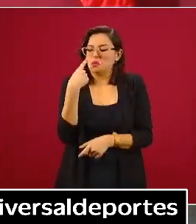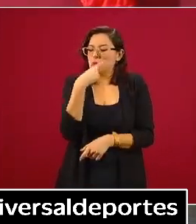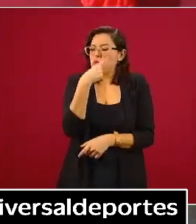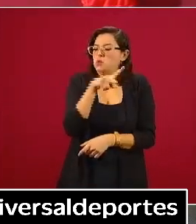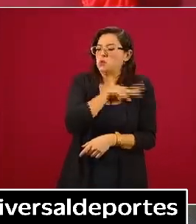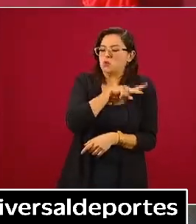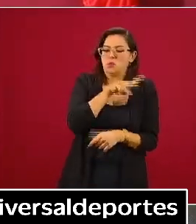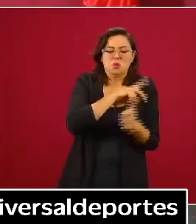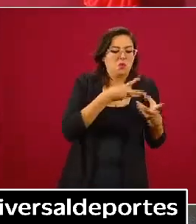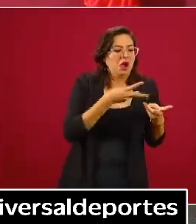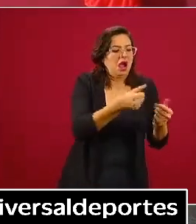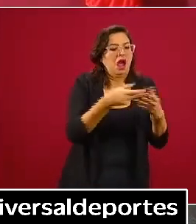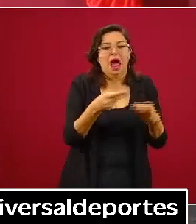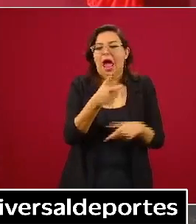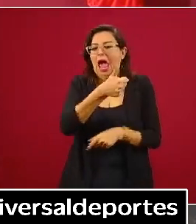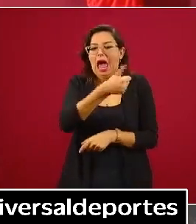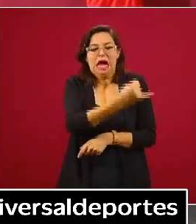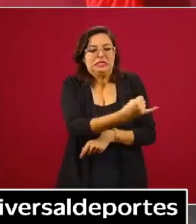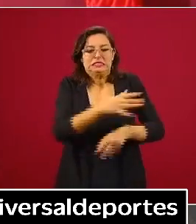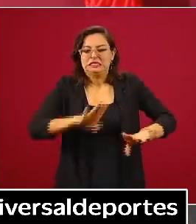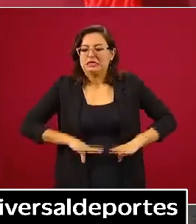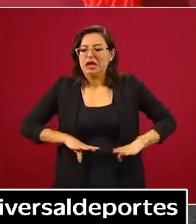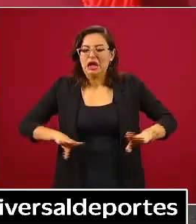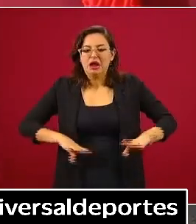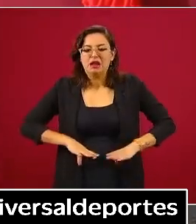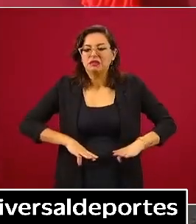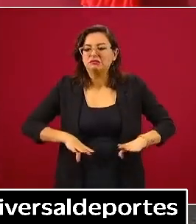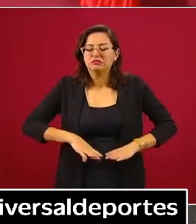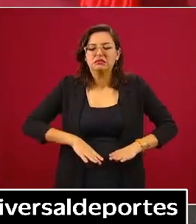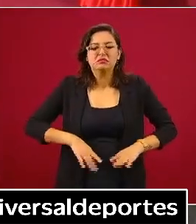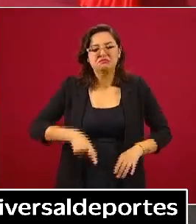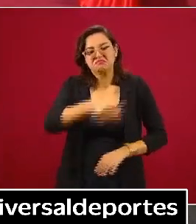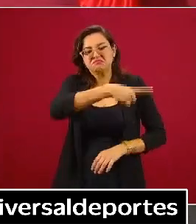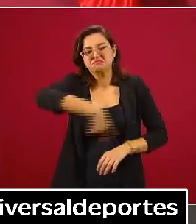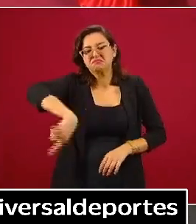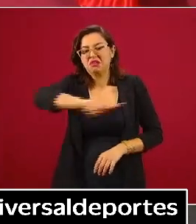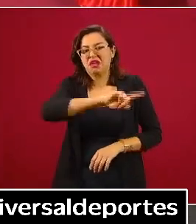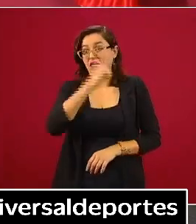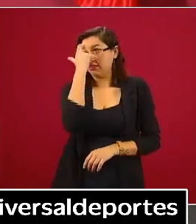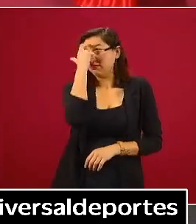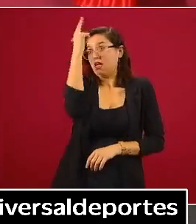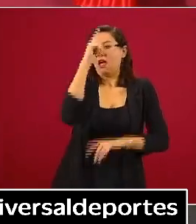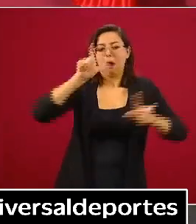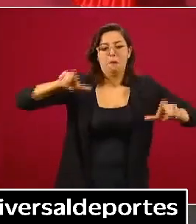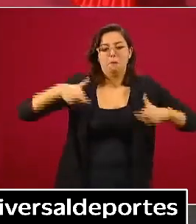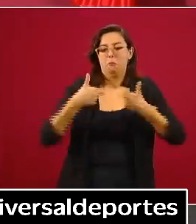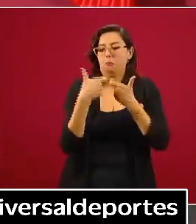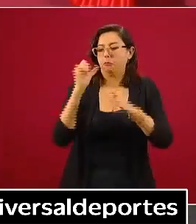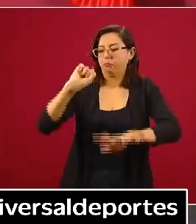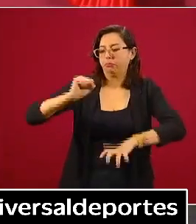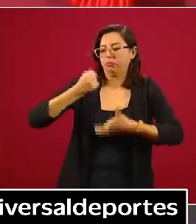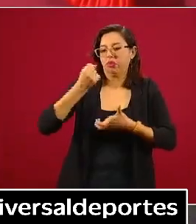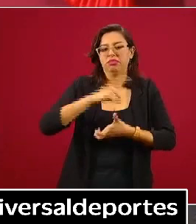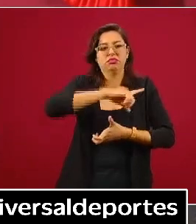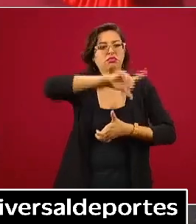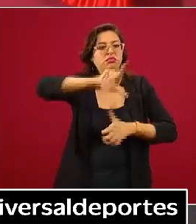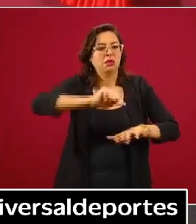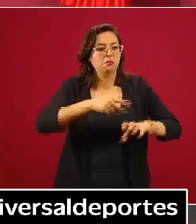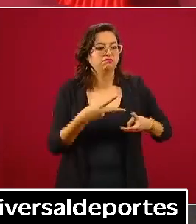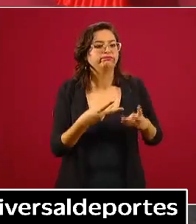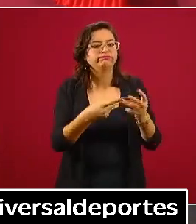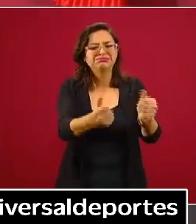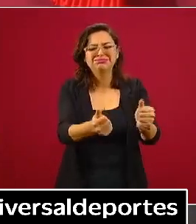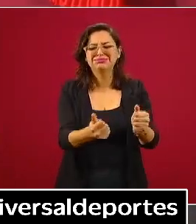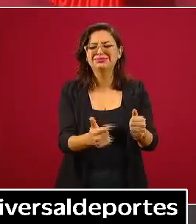para eso creaban los fideicomisos y desde luego que había